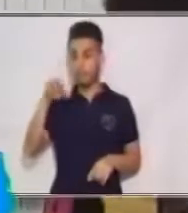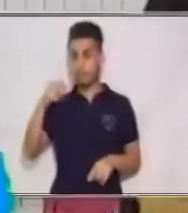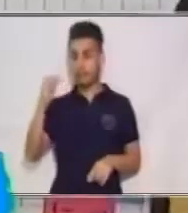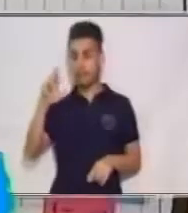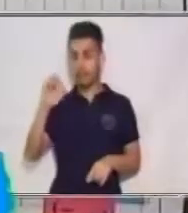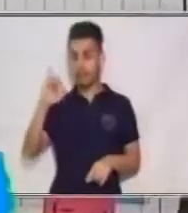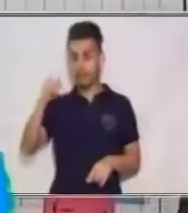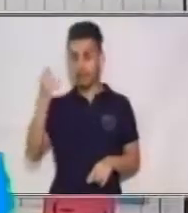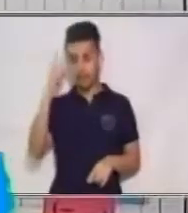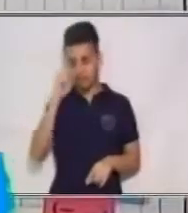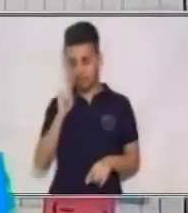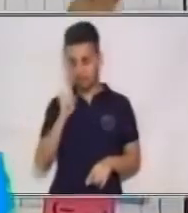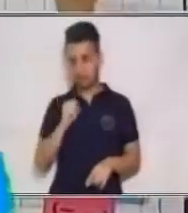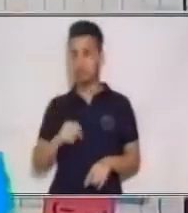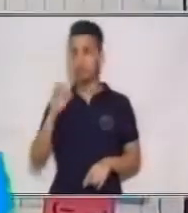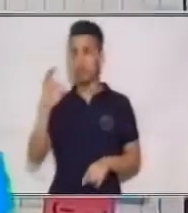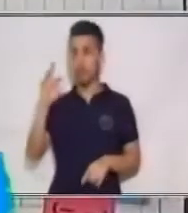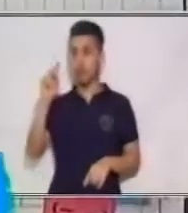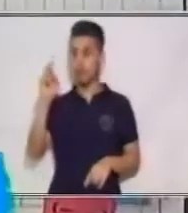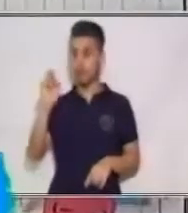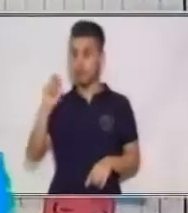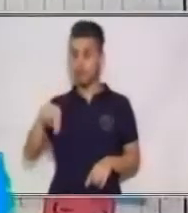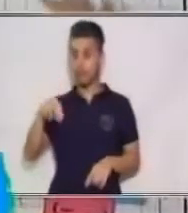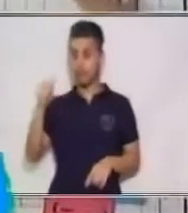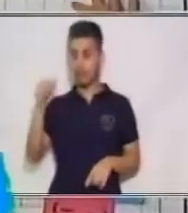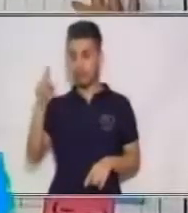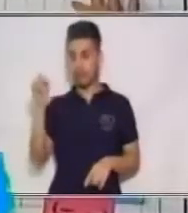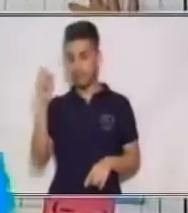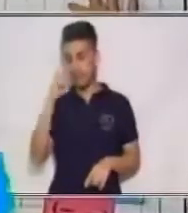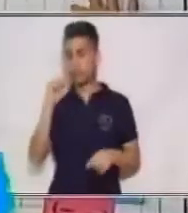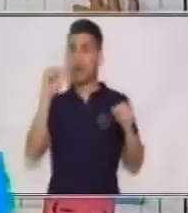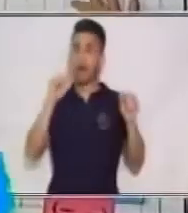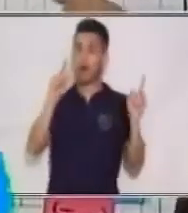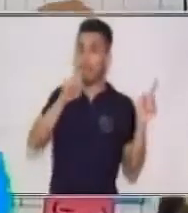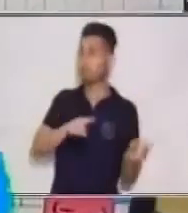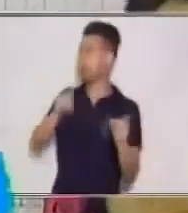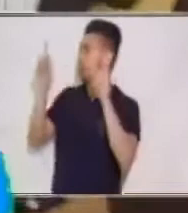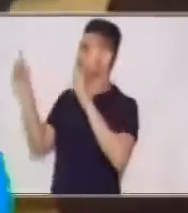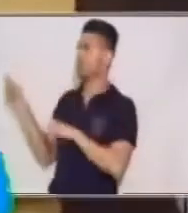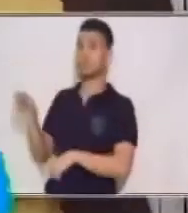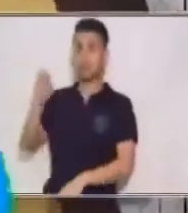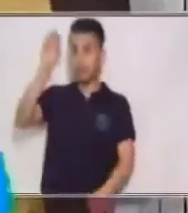vamos a localizarlas en el plano cartesiano.